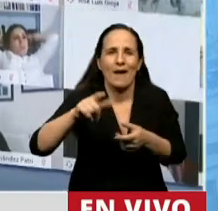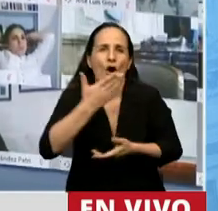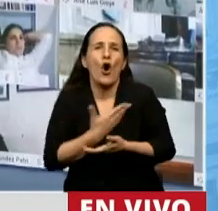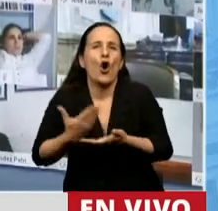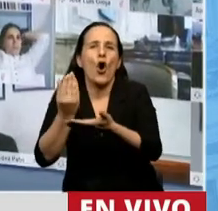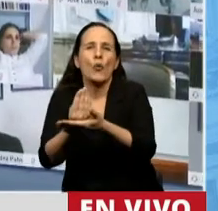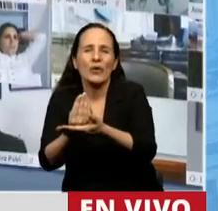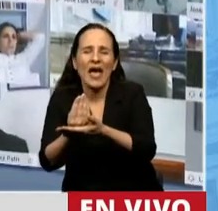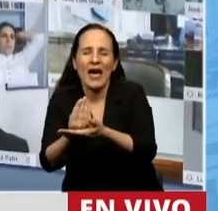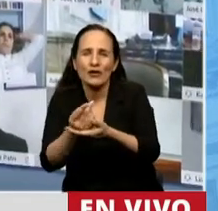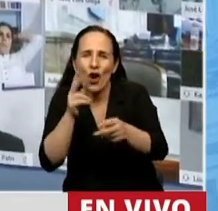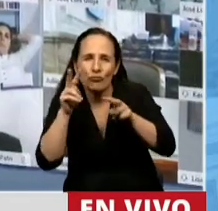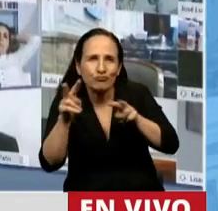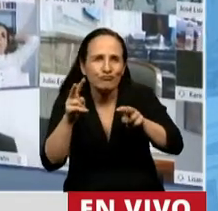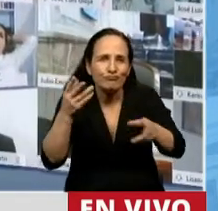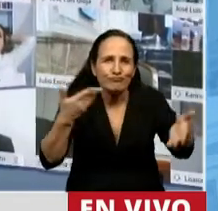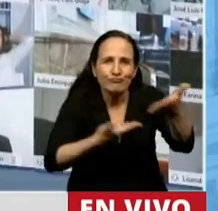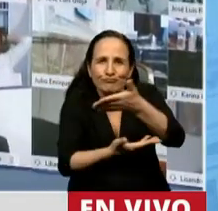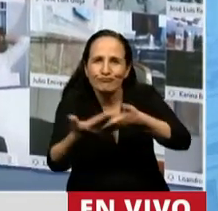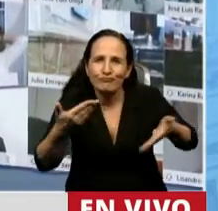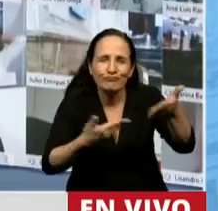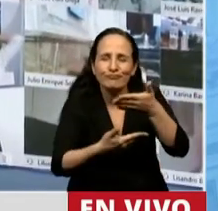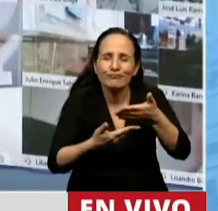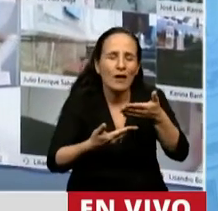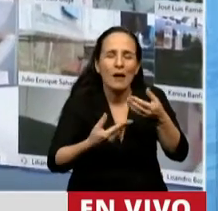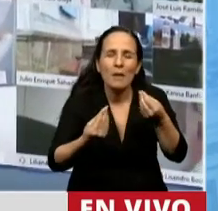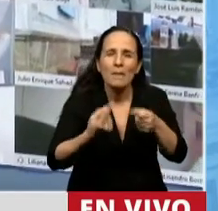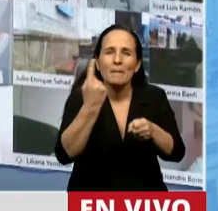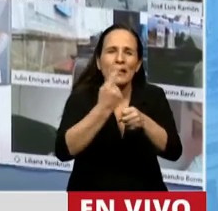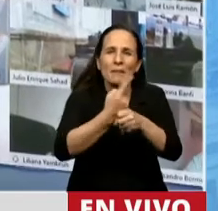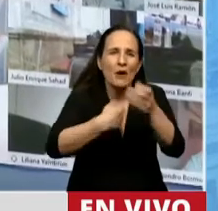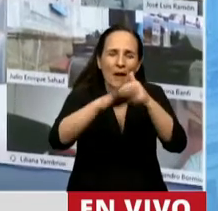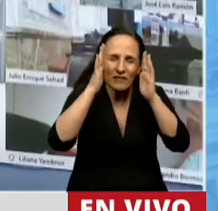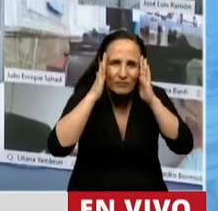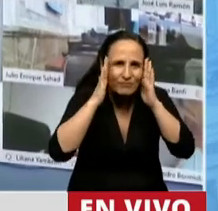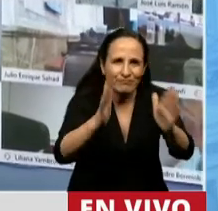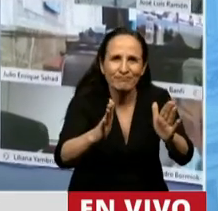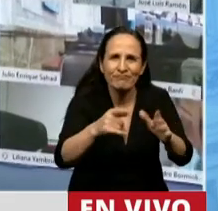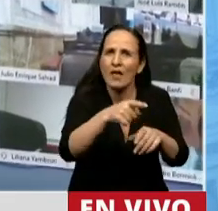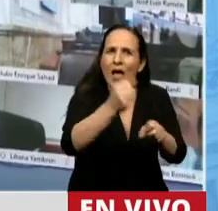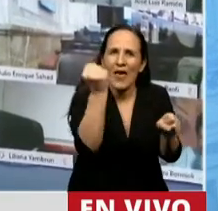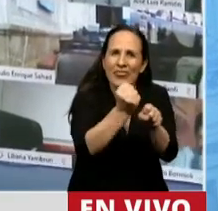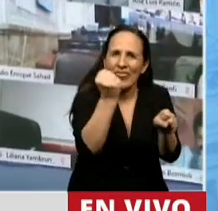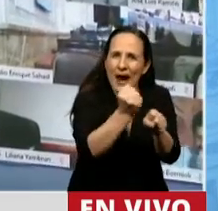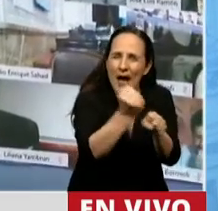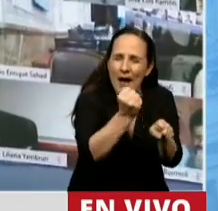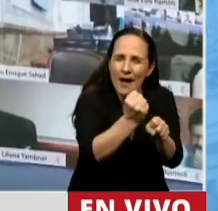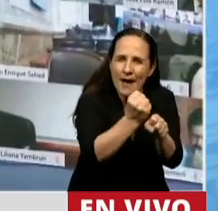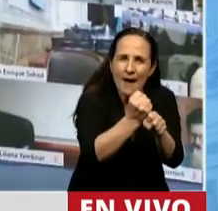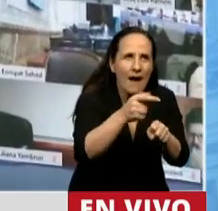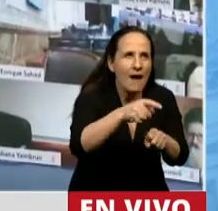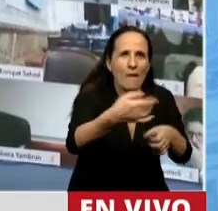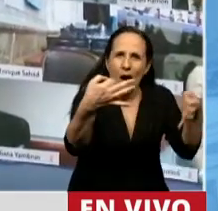se puedan priorizar y promover aquellas actividades sustentables que no